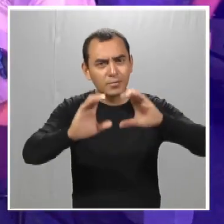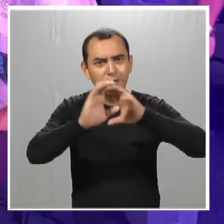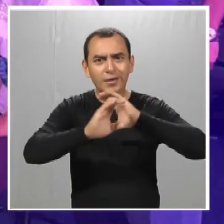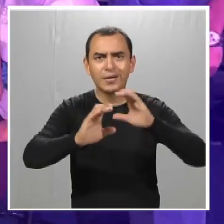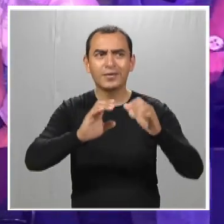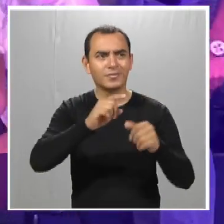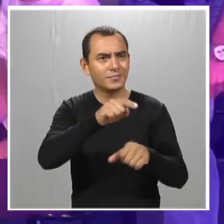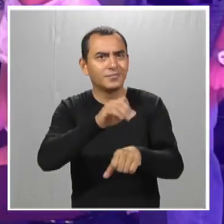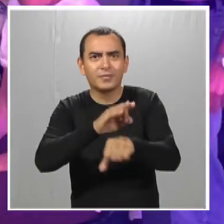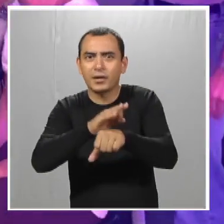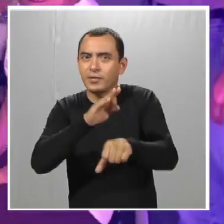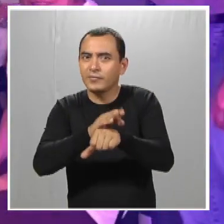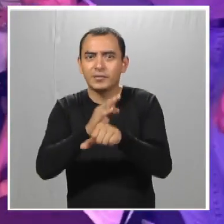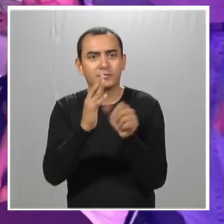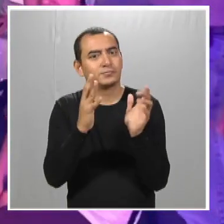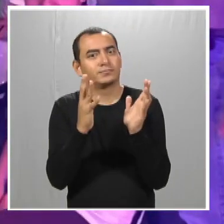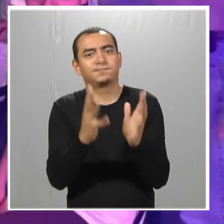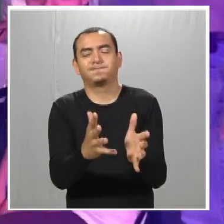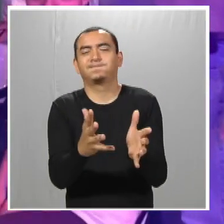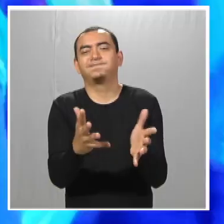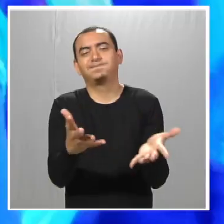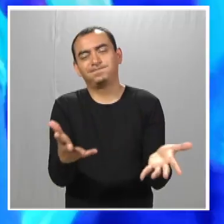cantar, que también tienen ese derecho.